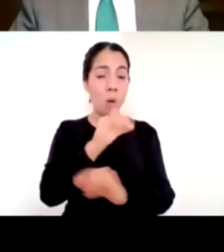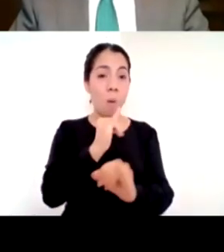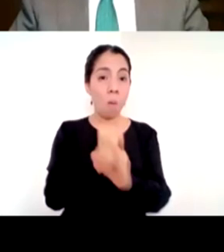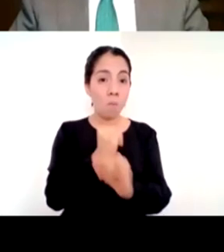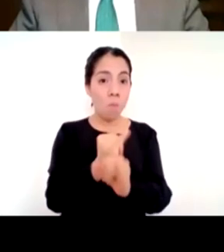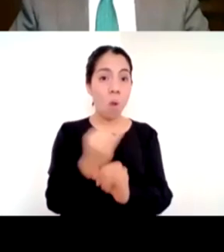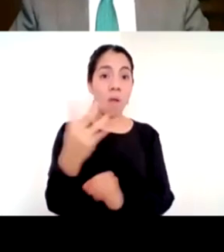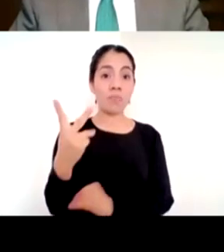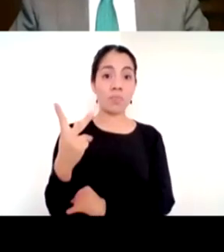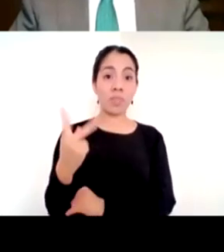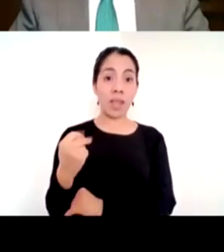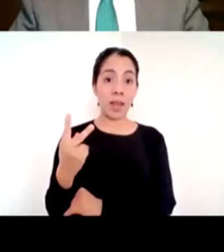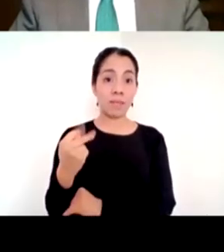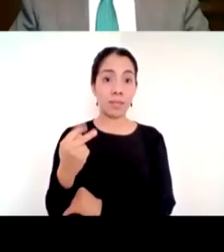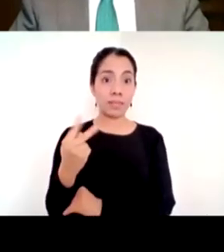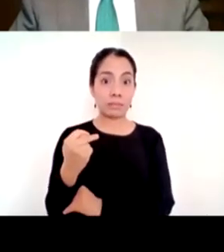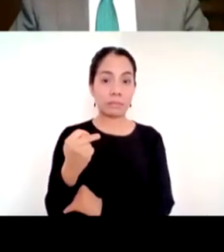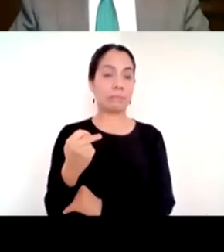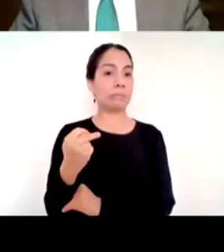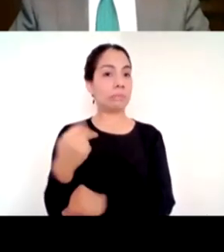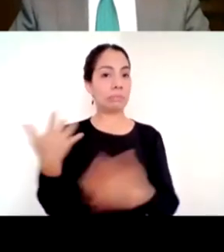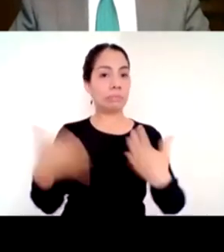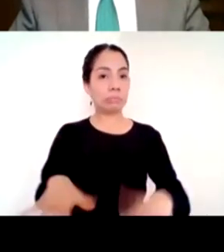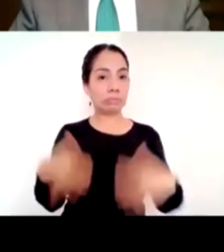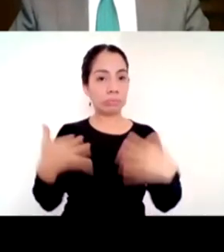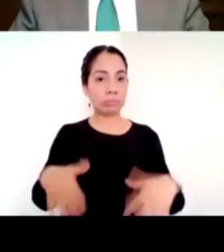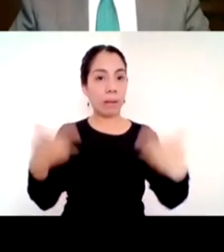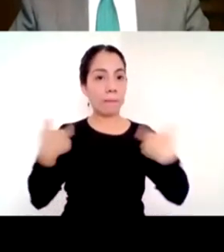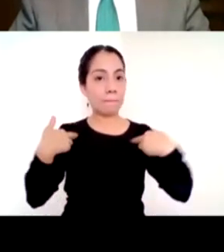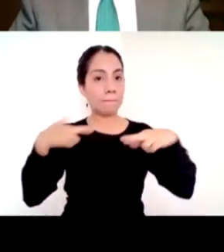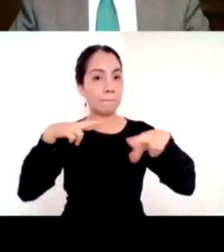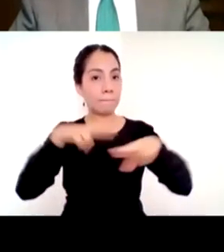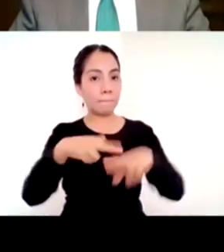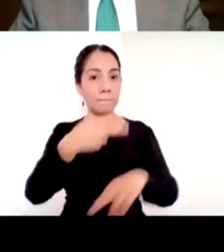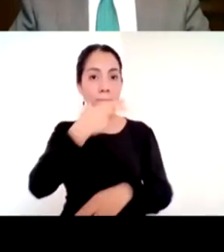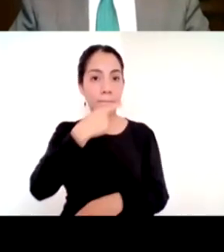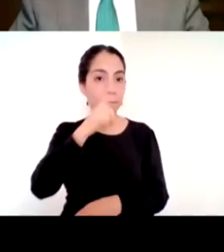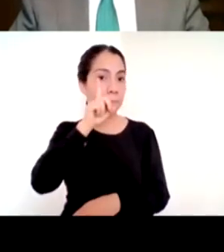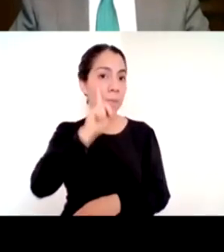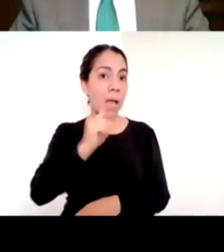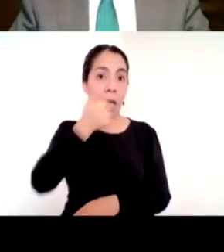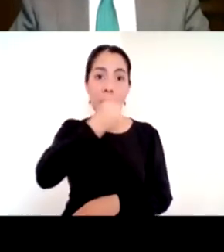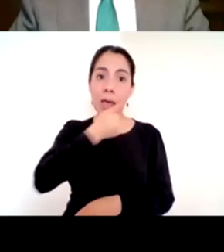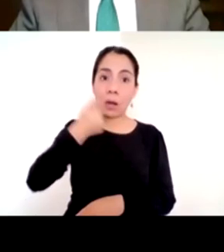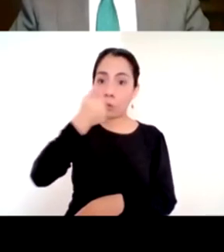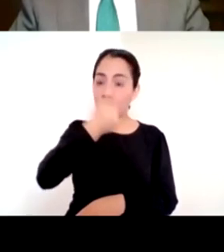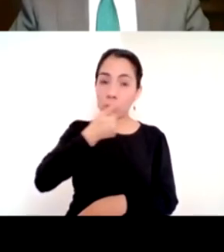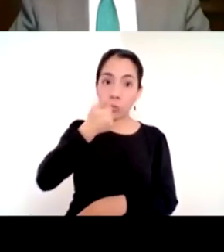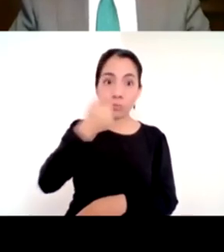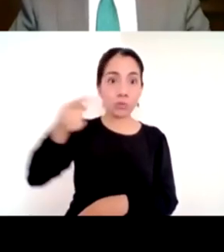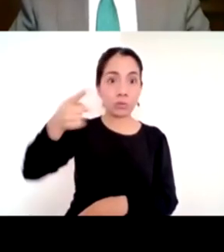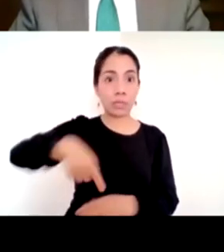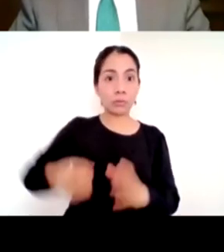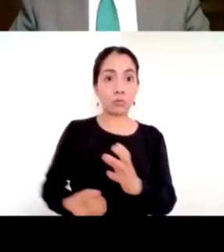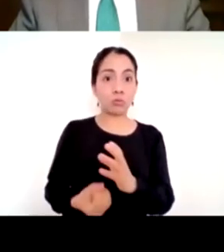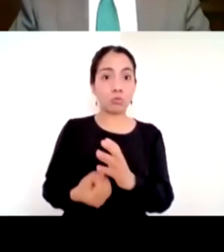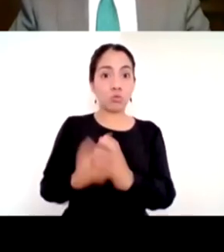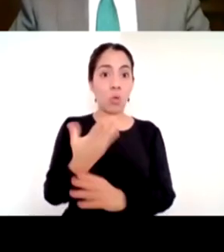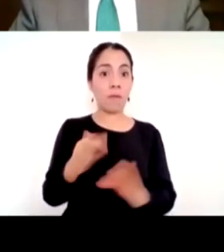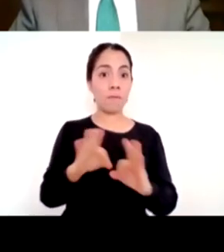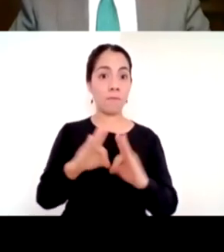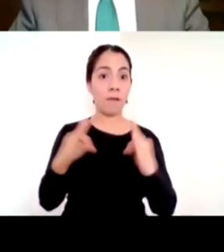adaptación de millones de maestros y millones de alumnos que se dio en la práctica en ocho días. Esto es algo que hay que señalar,